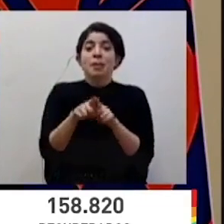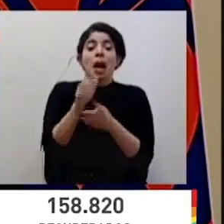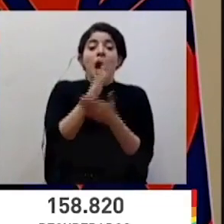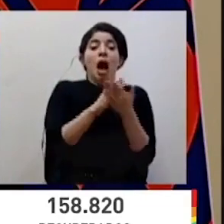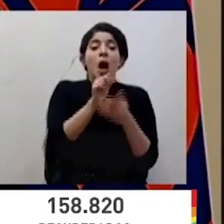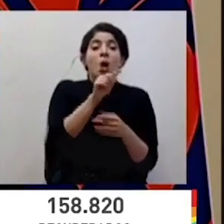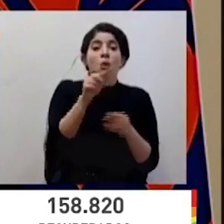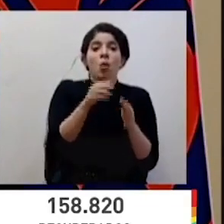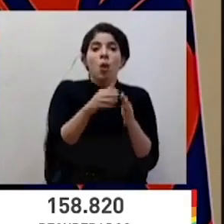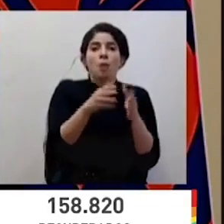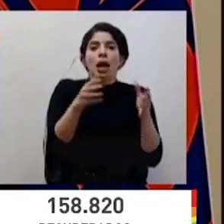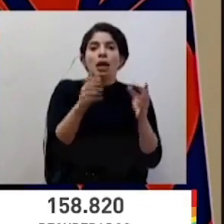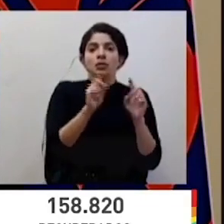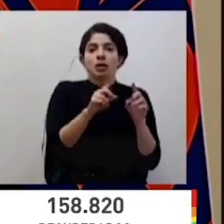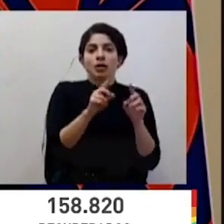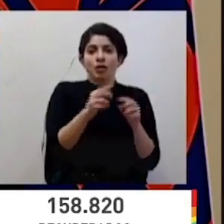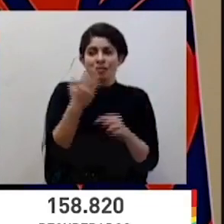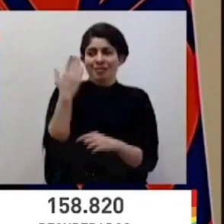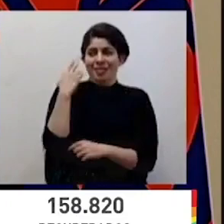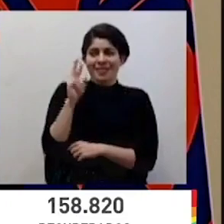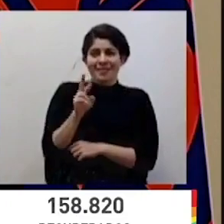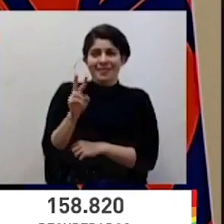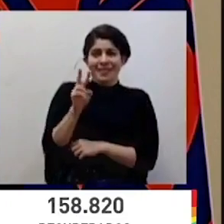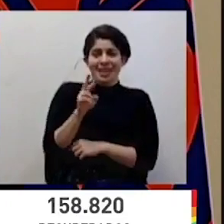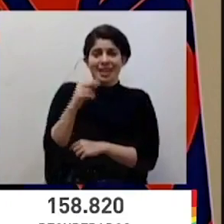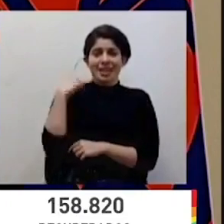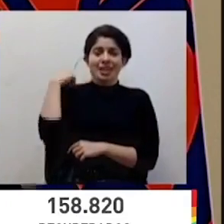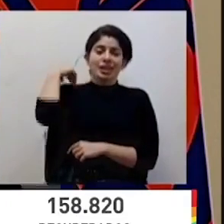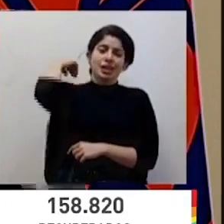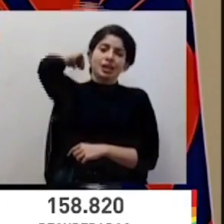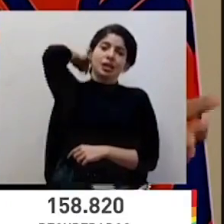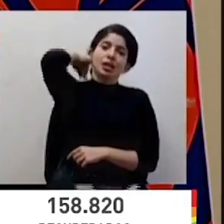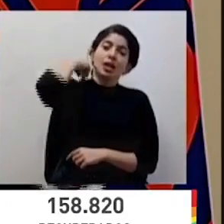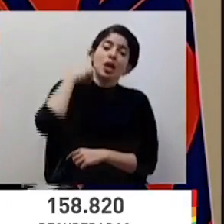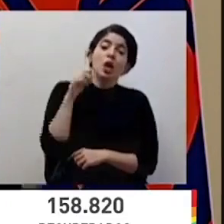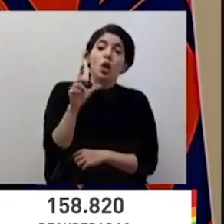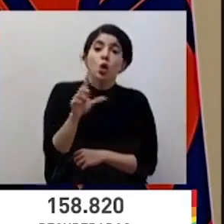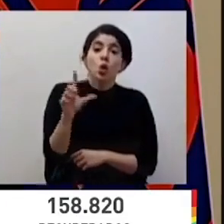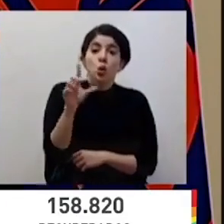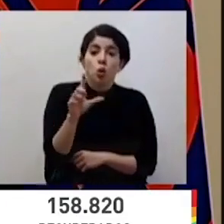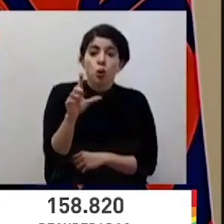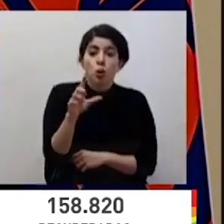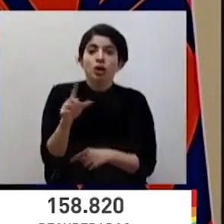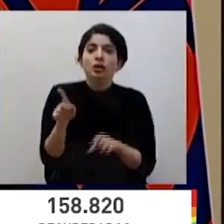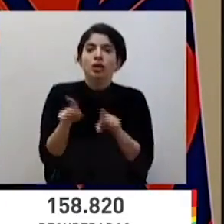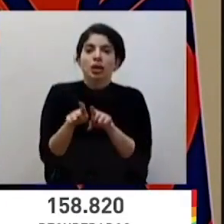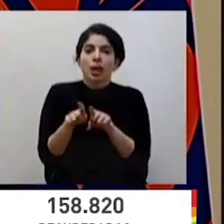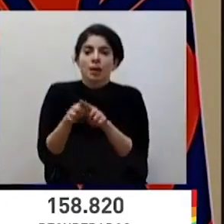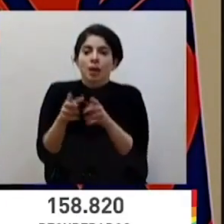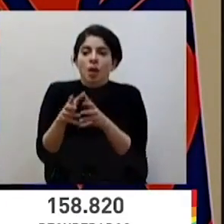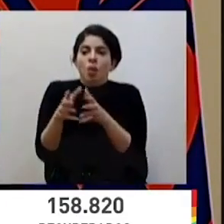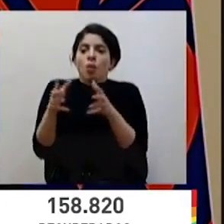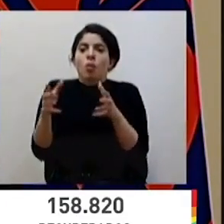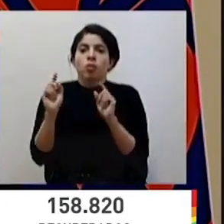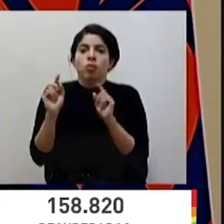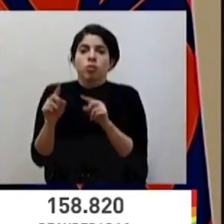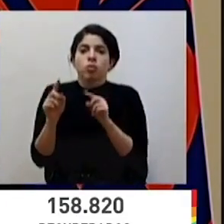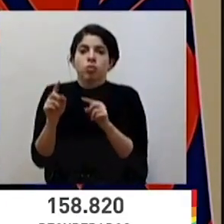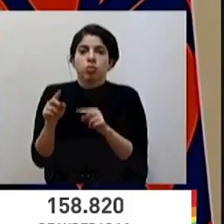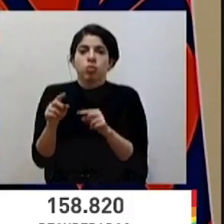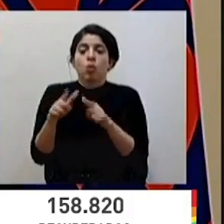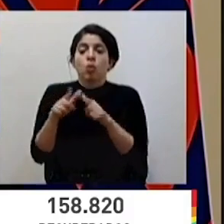algunas otras medidas. Eso ocurrió el viernes, justamente a partir del lunes tenemos la ampliación de aforo en sitios de